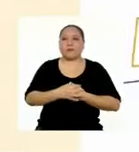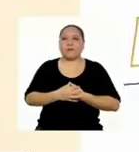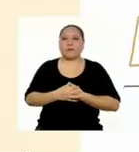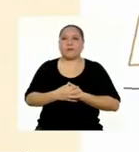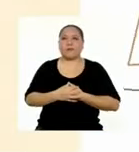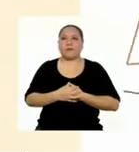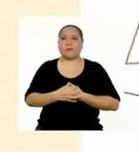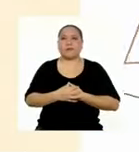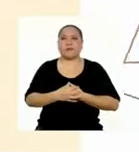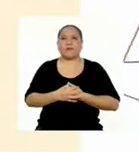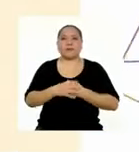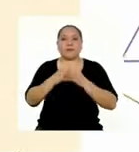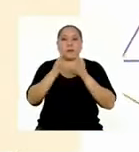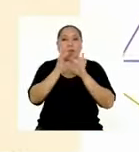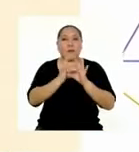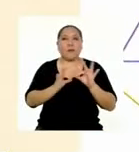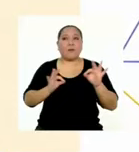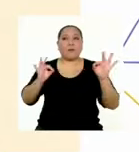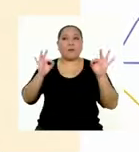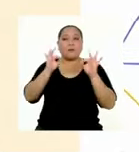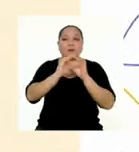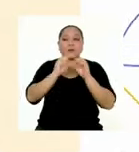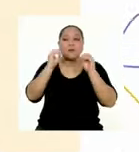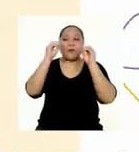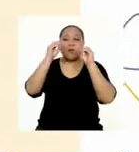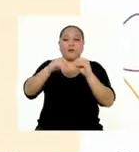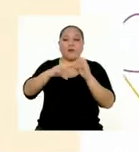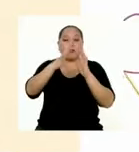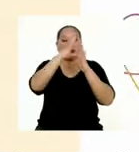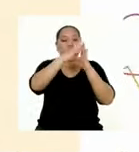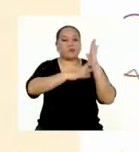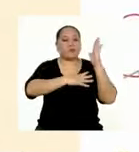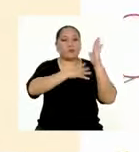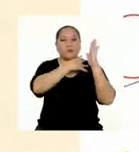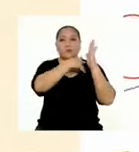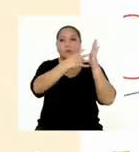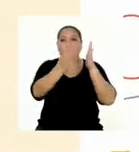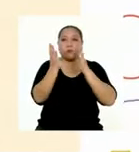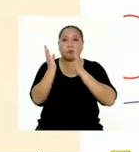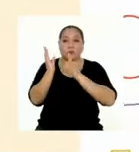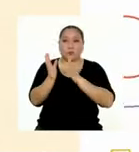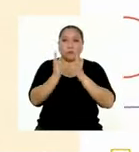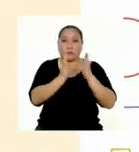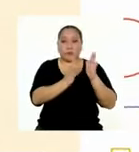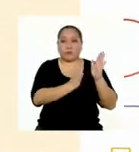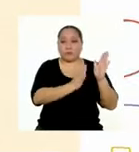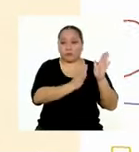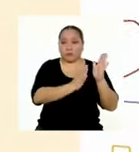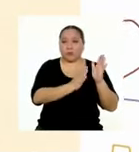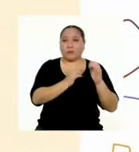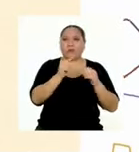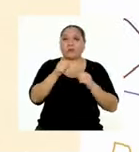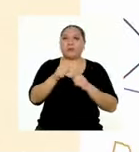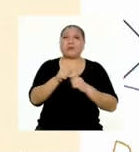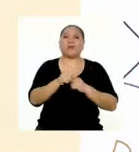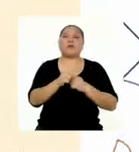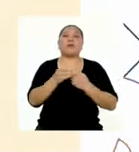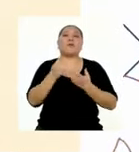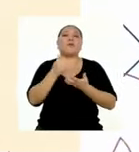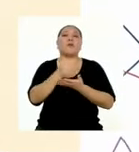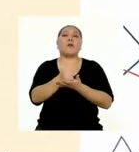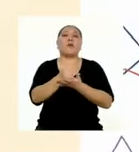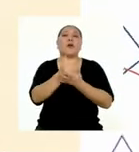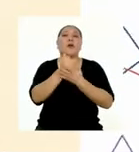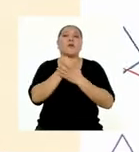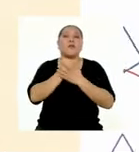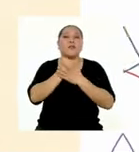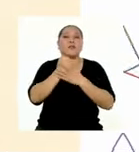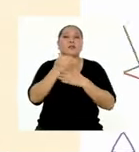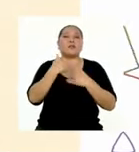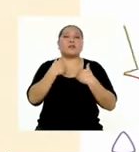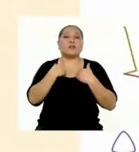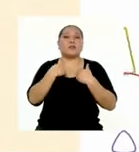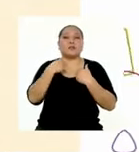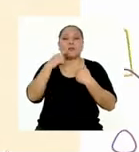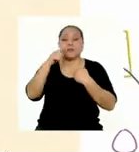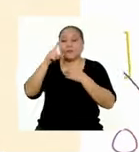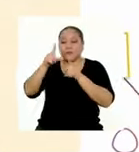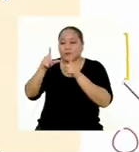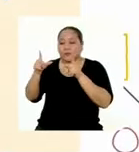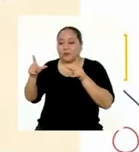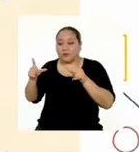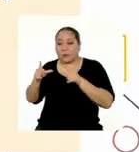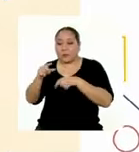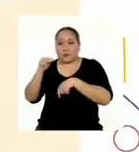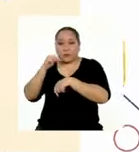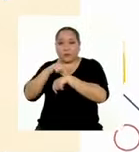La importancia de establecer una rutina es que nos va a permitir organizarnos de tal forma que podamos tener un espacio para nuestras